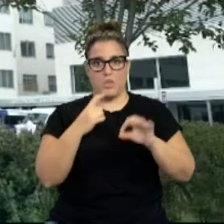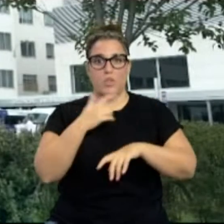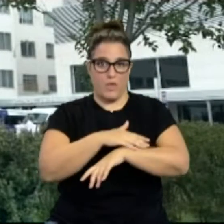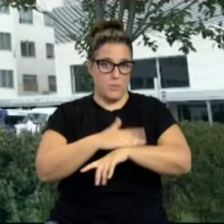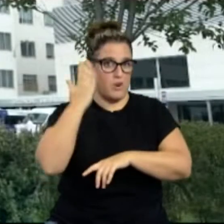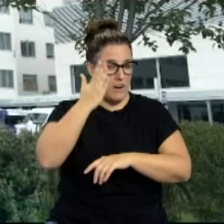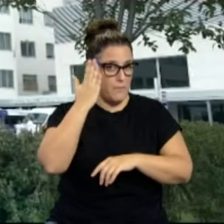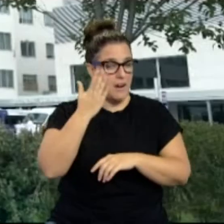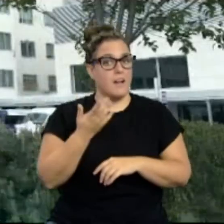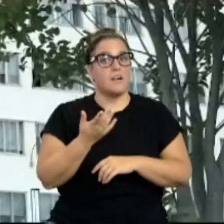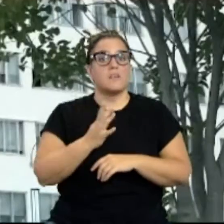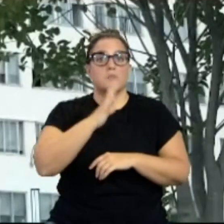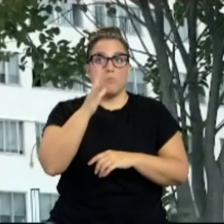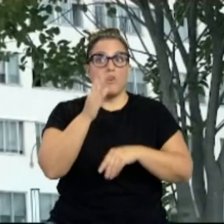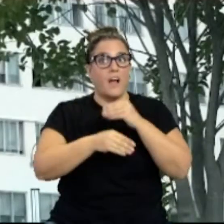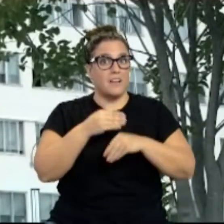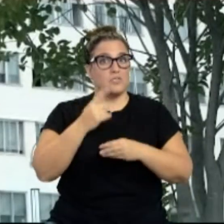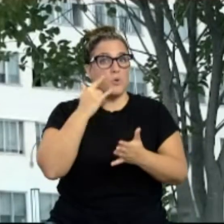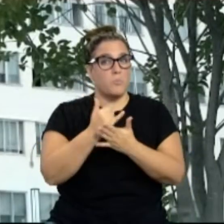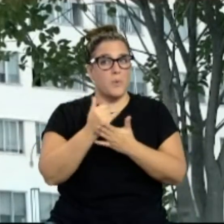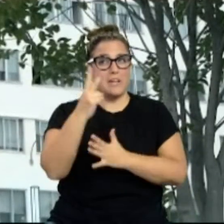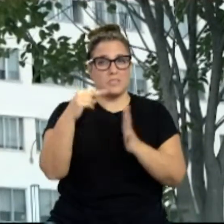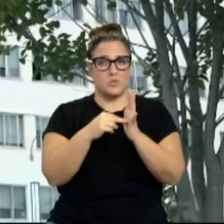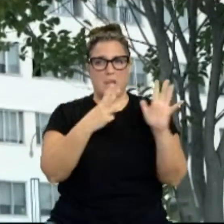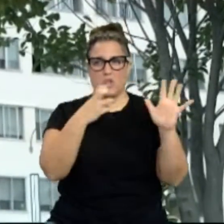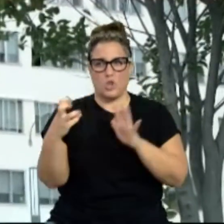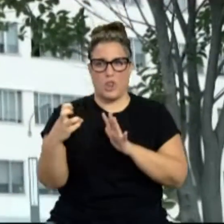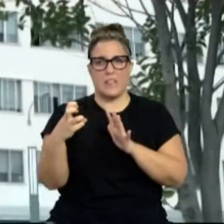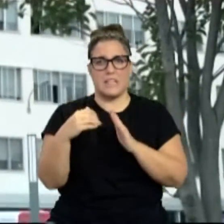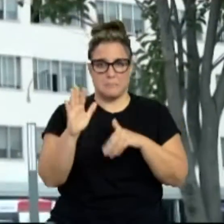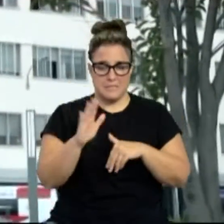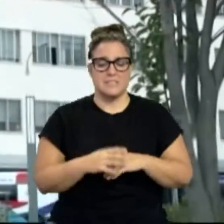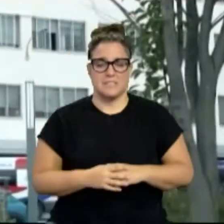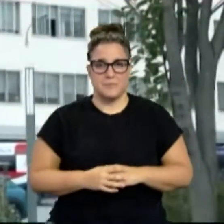gobierno de Navarra. Y todo después de realizar más de 2.800 pruebas.